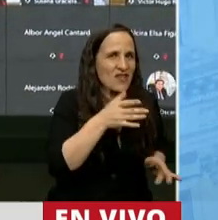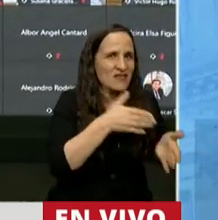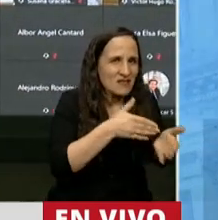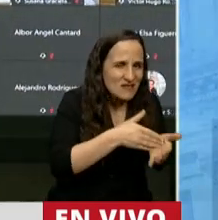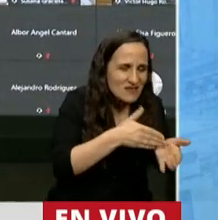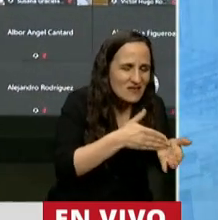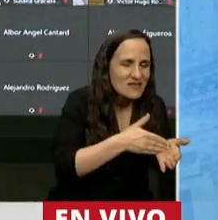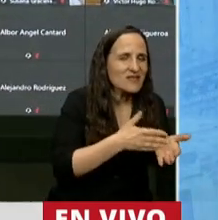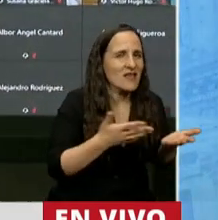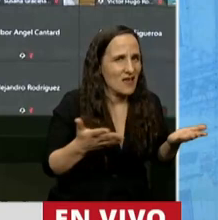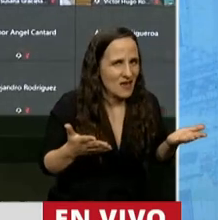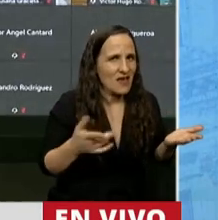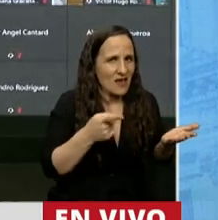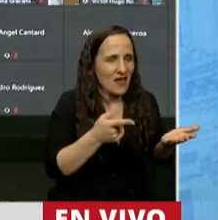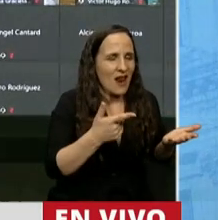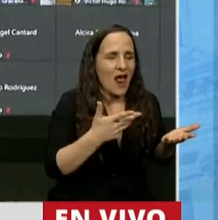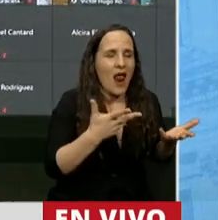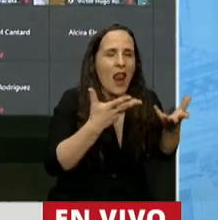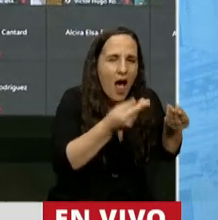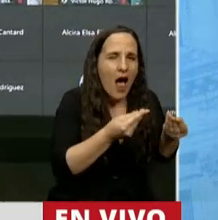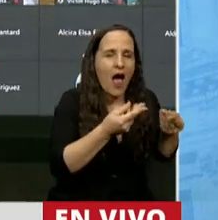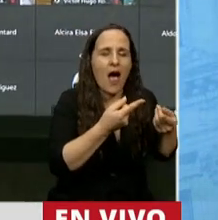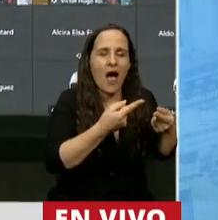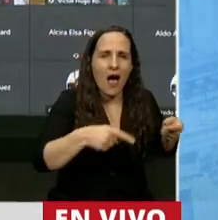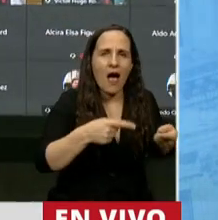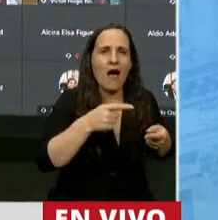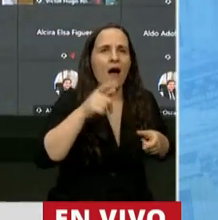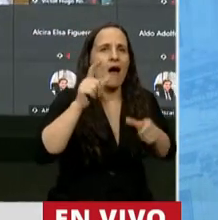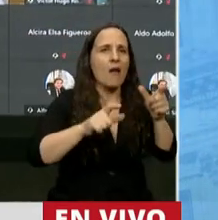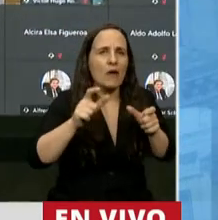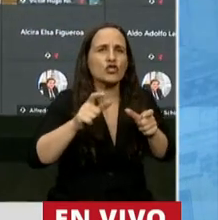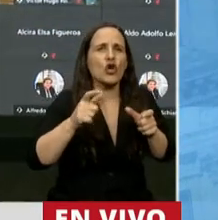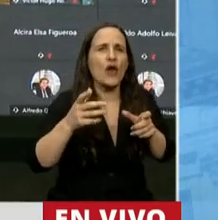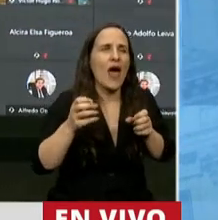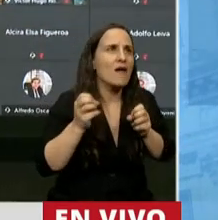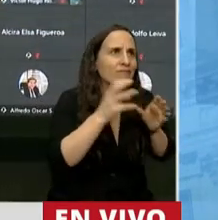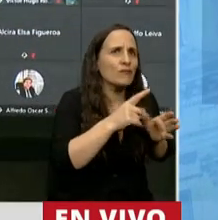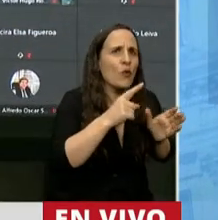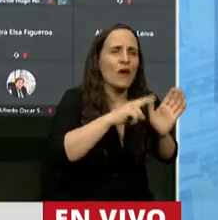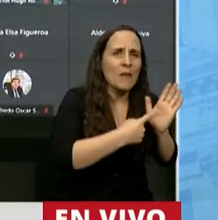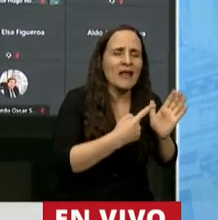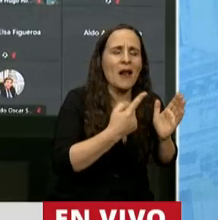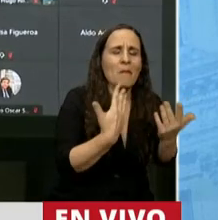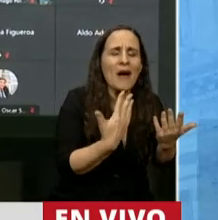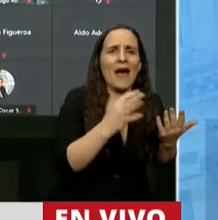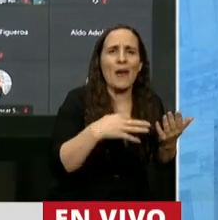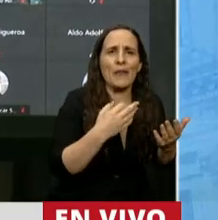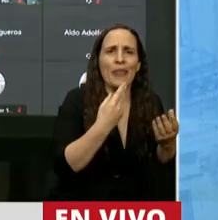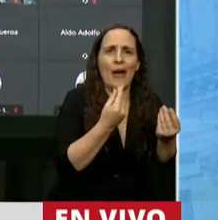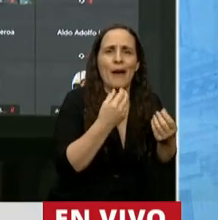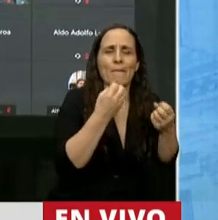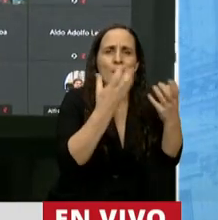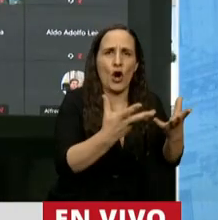acoge, es la ciudad que sostiene a muchos que vienen acá a querer vivir mejor. Señor